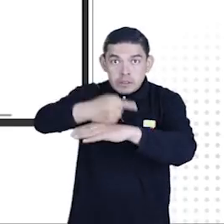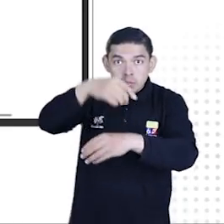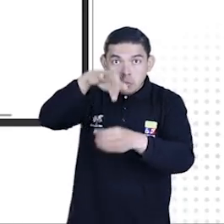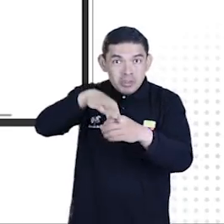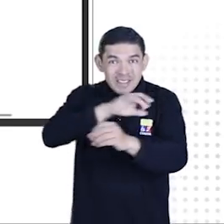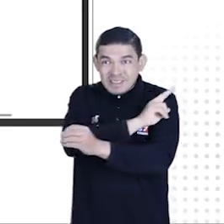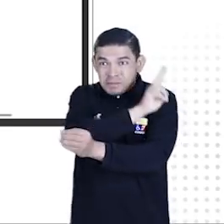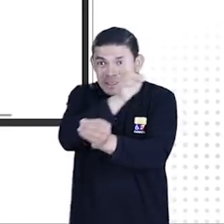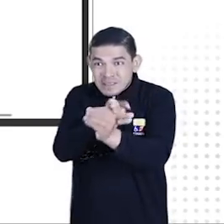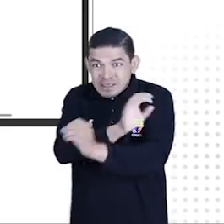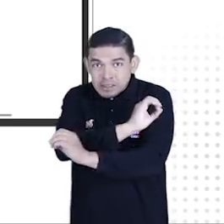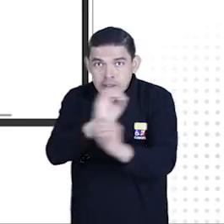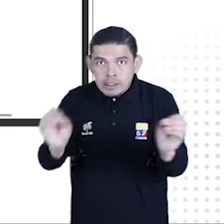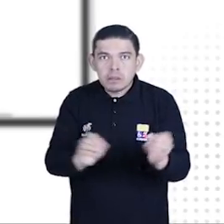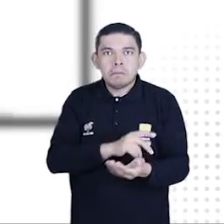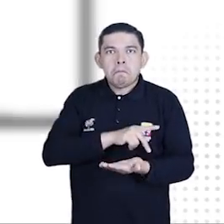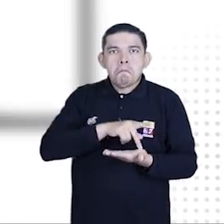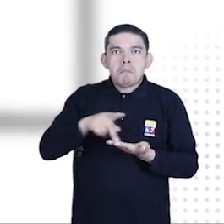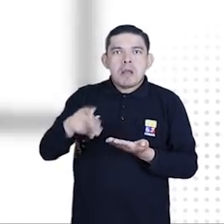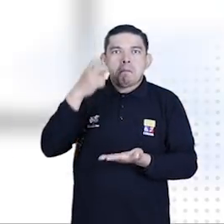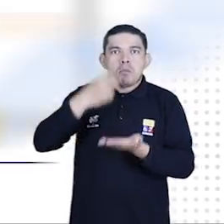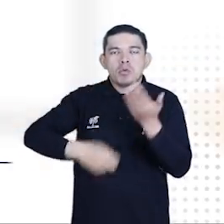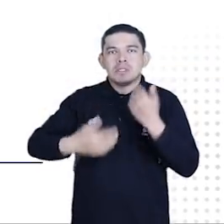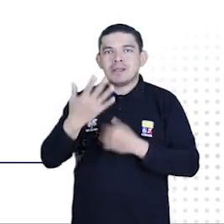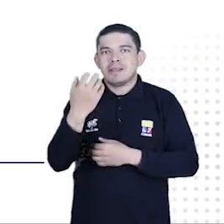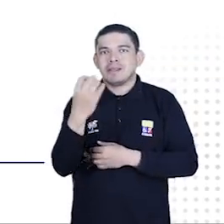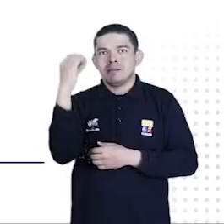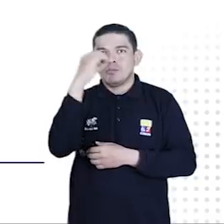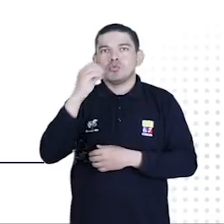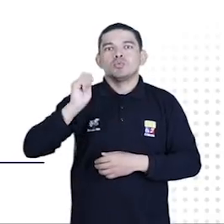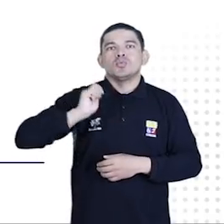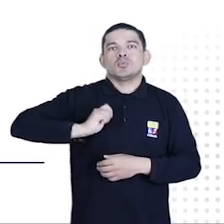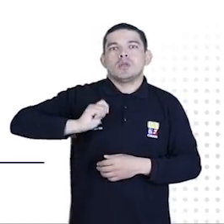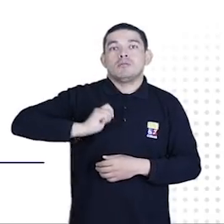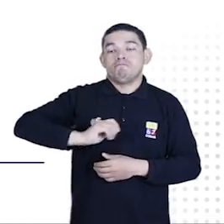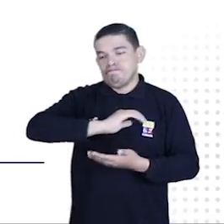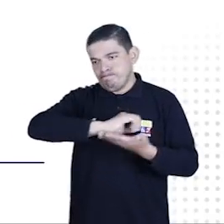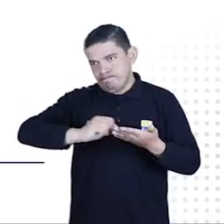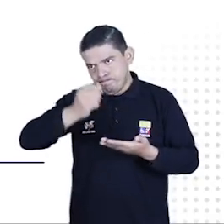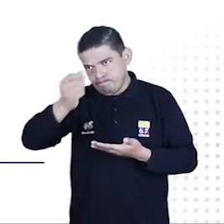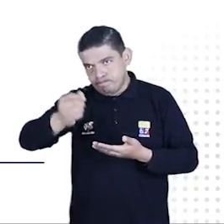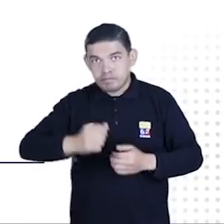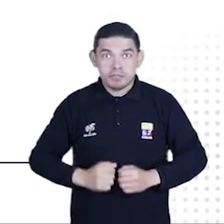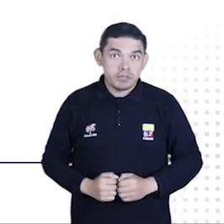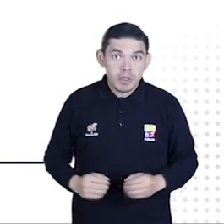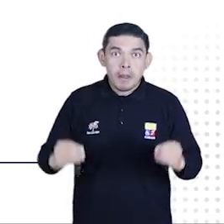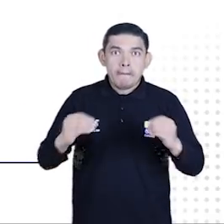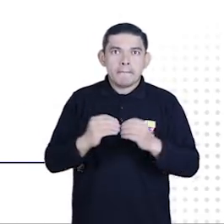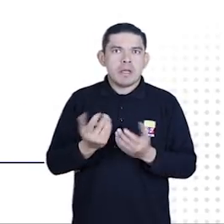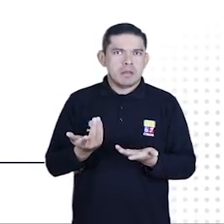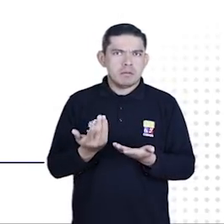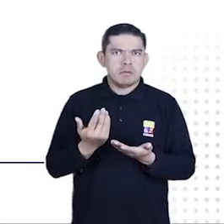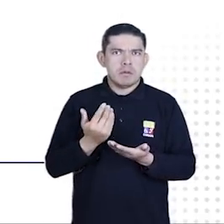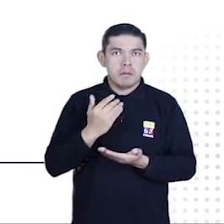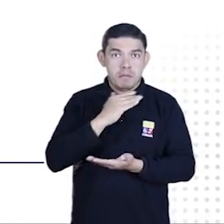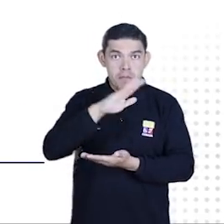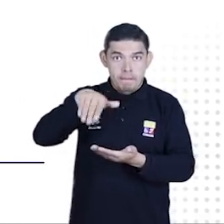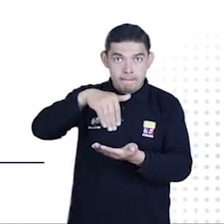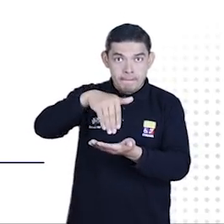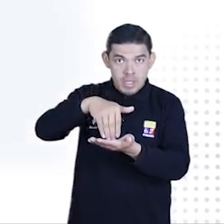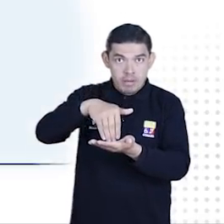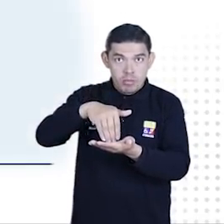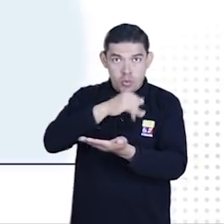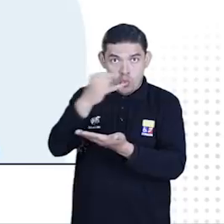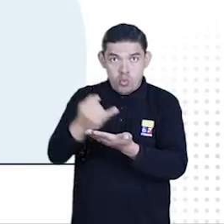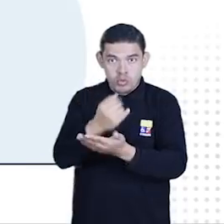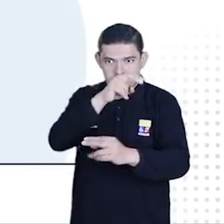de una junta receptora del voto no asistan el día de las elecciones, deberán cancelar una multa del 15% de un salario básico